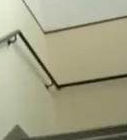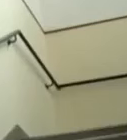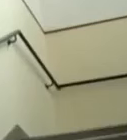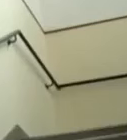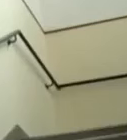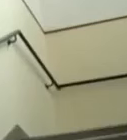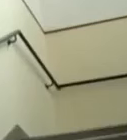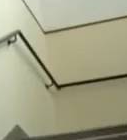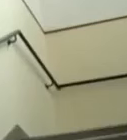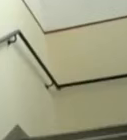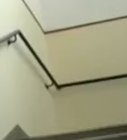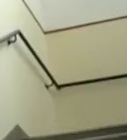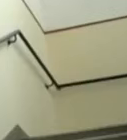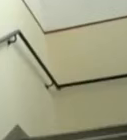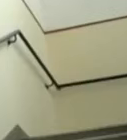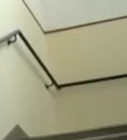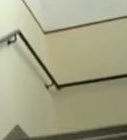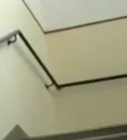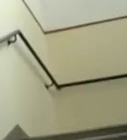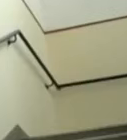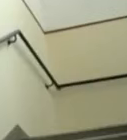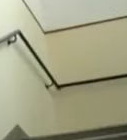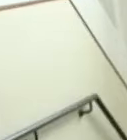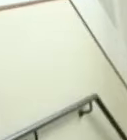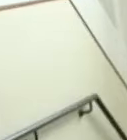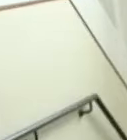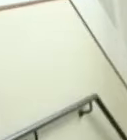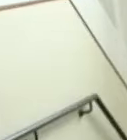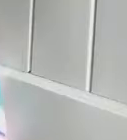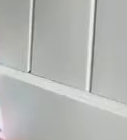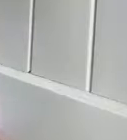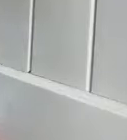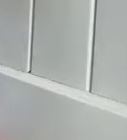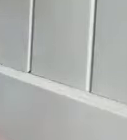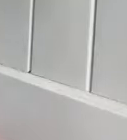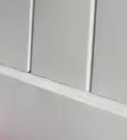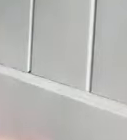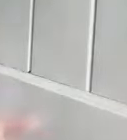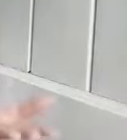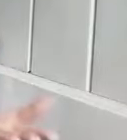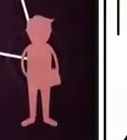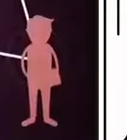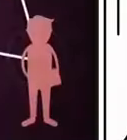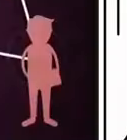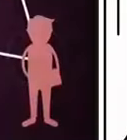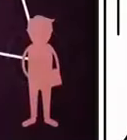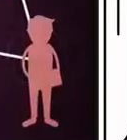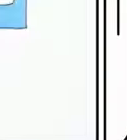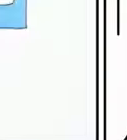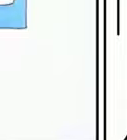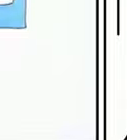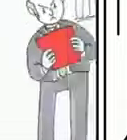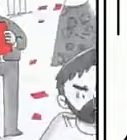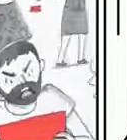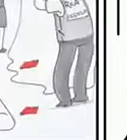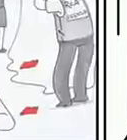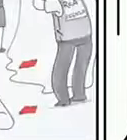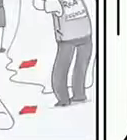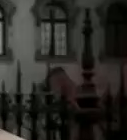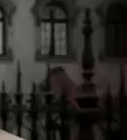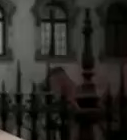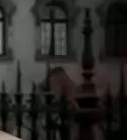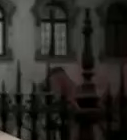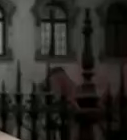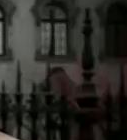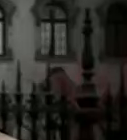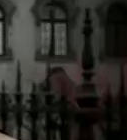La Tierra es plana y la NASA nos lo oculta. Anda, compartir. No a la desinformación. Tendremos que aprender a detectar lo